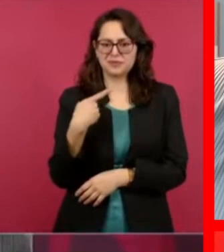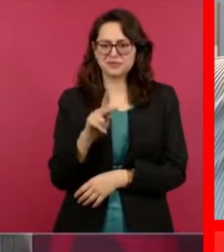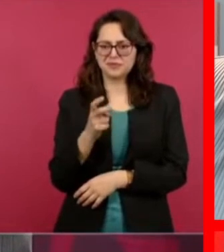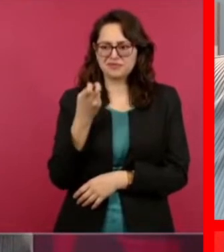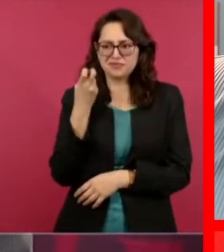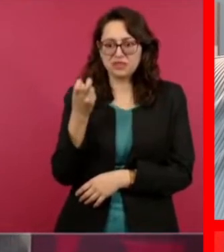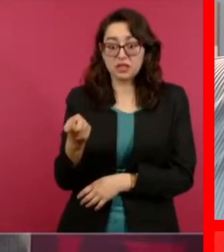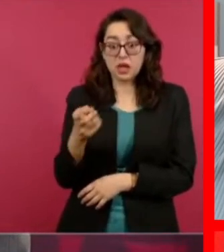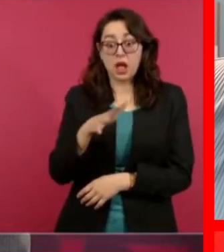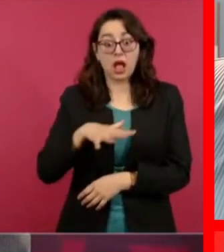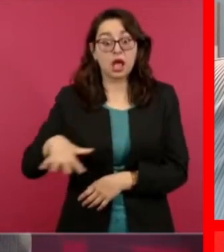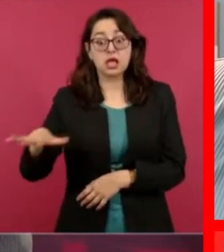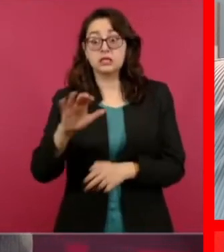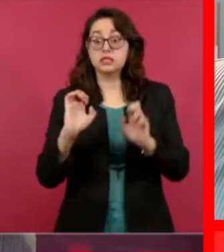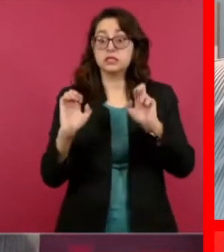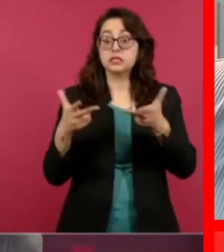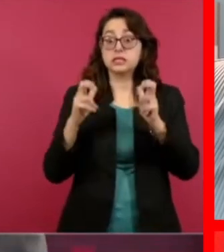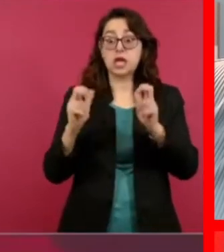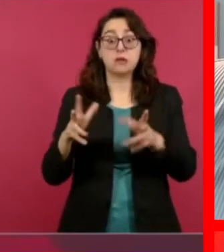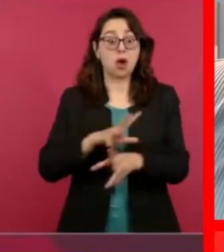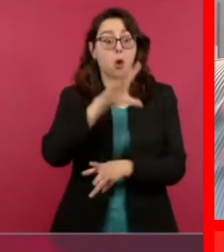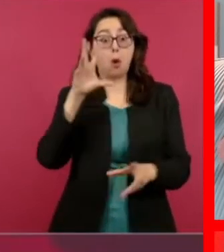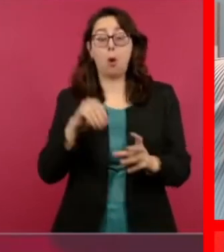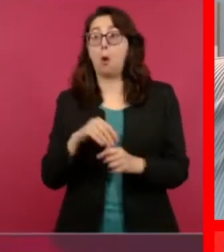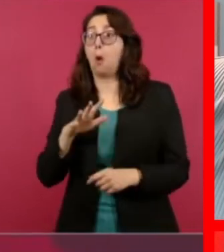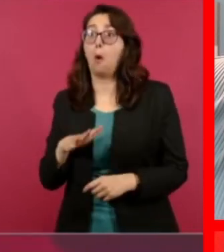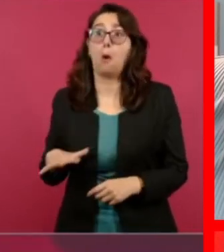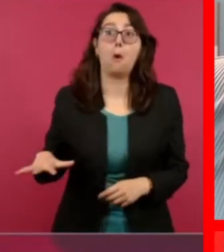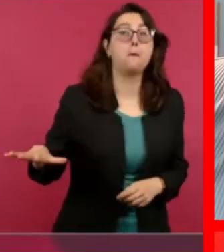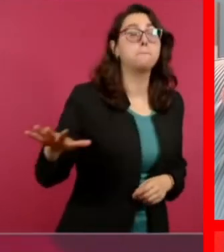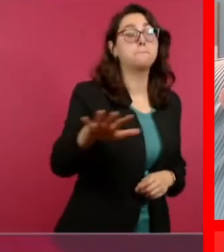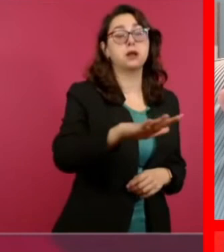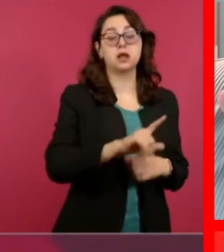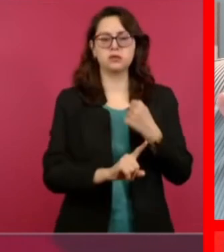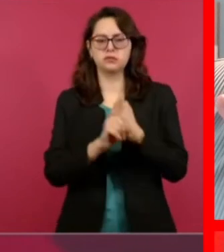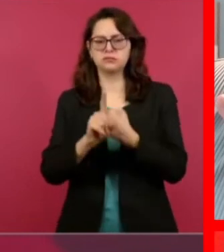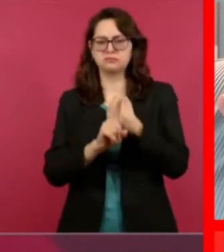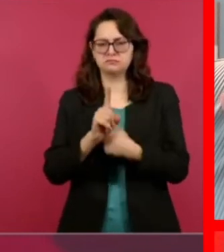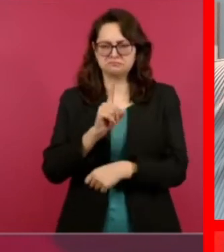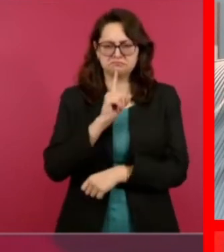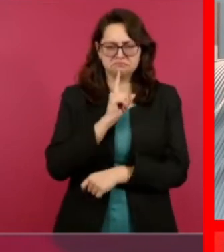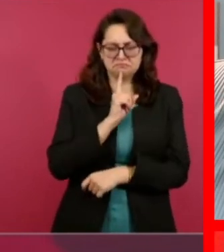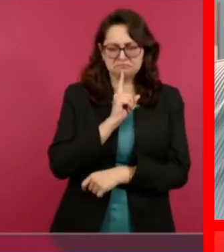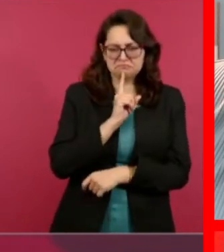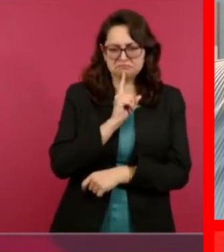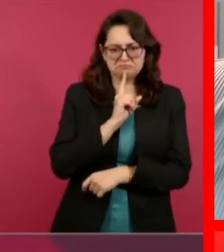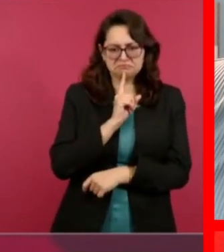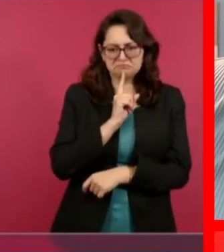es un asunto muy